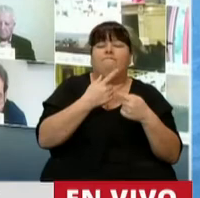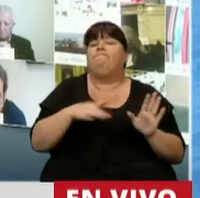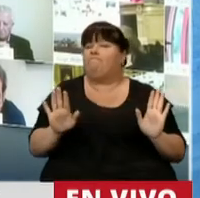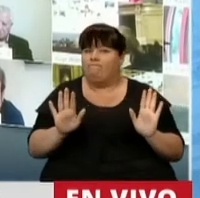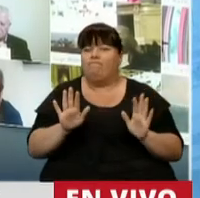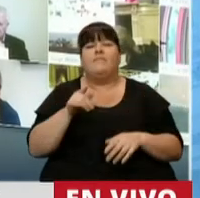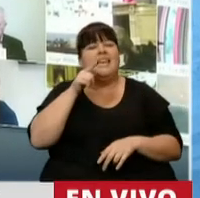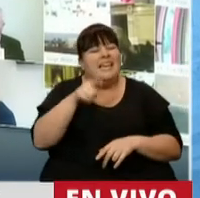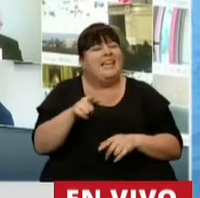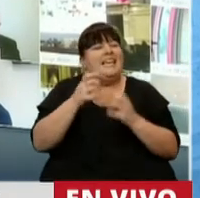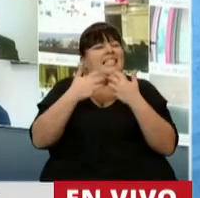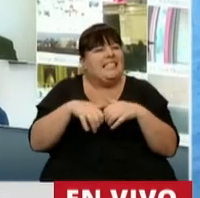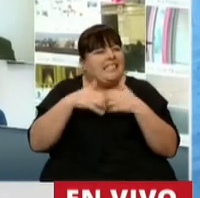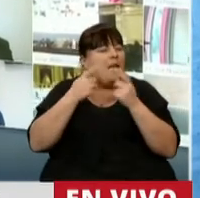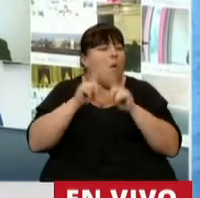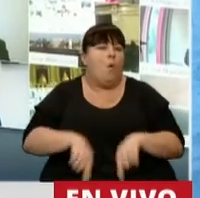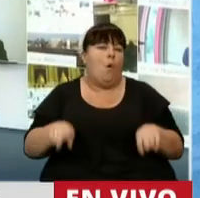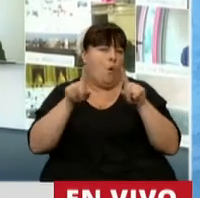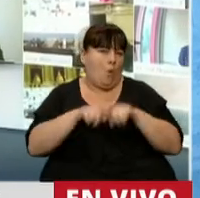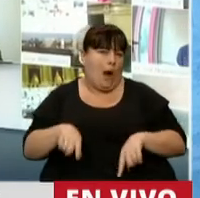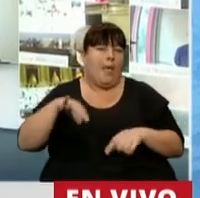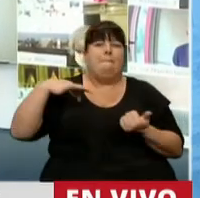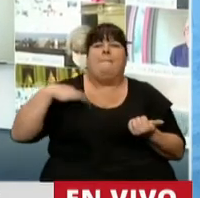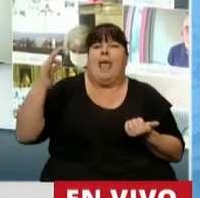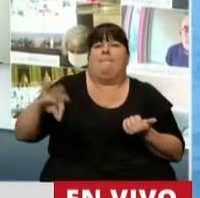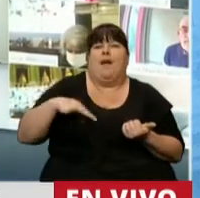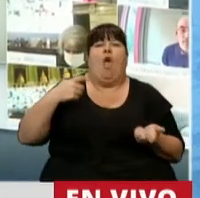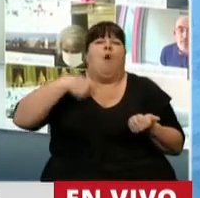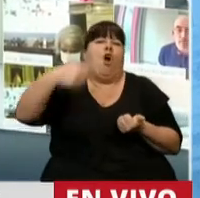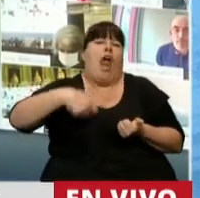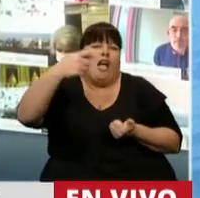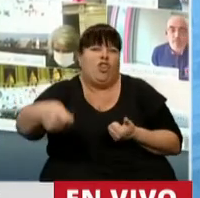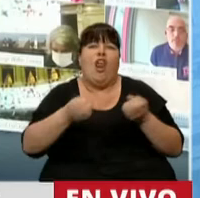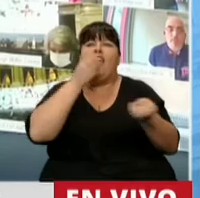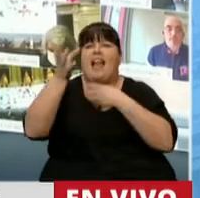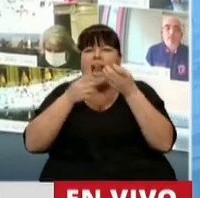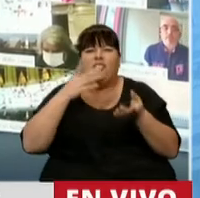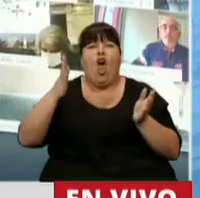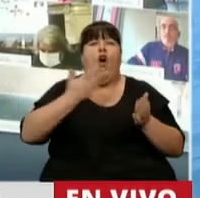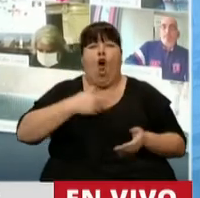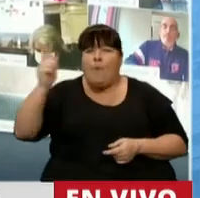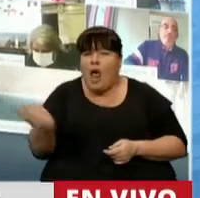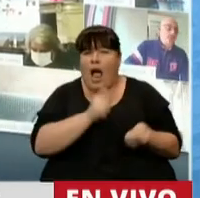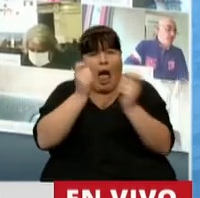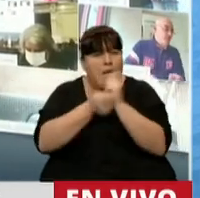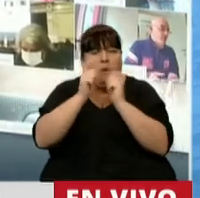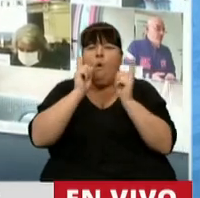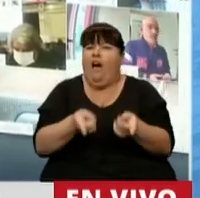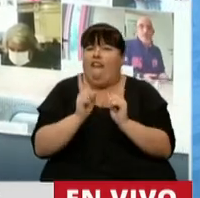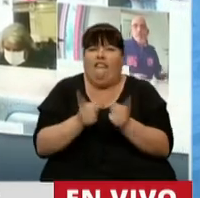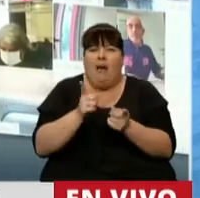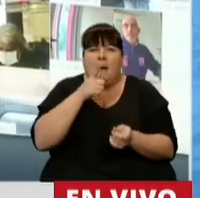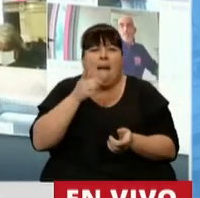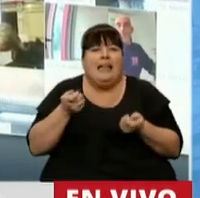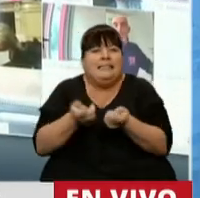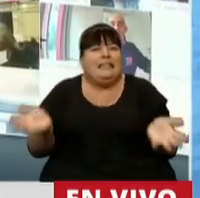es un sistema constante de premios, moratorias, blanqueos, pasan los gobiernos y es constante, como si fuera